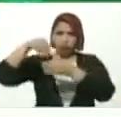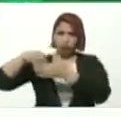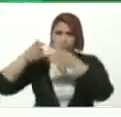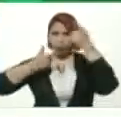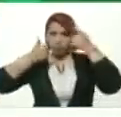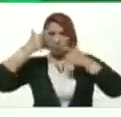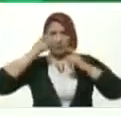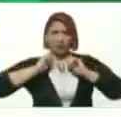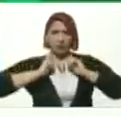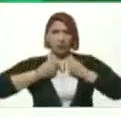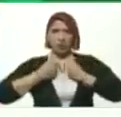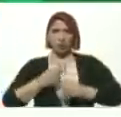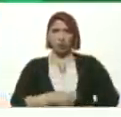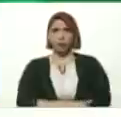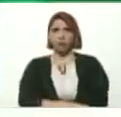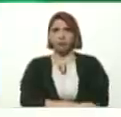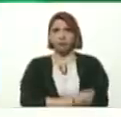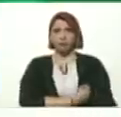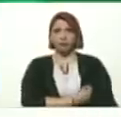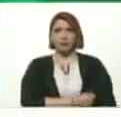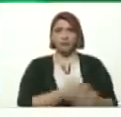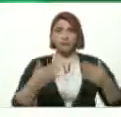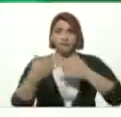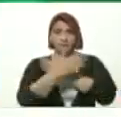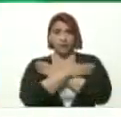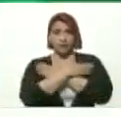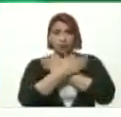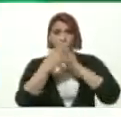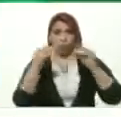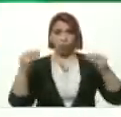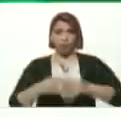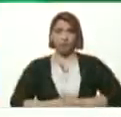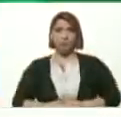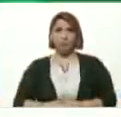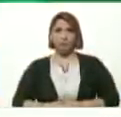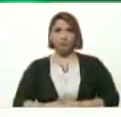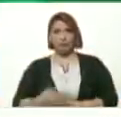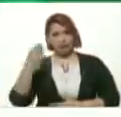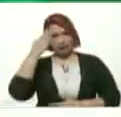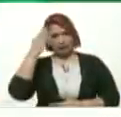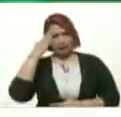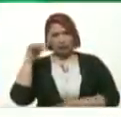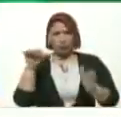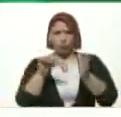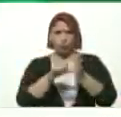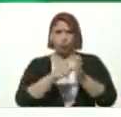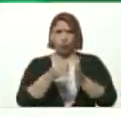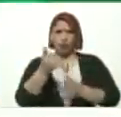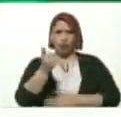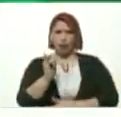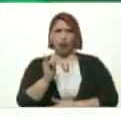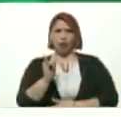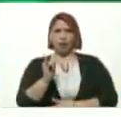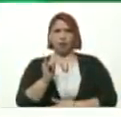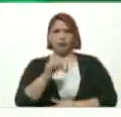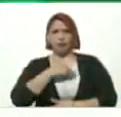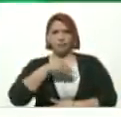Aristobulistas Los felicito a todos De verdad Y sé que donde Este Aristóbulo Que aquí está